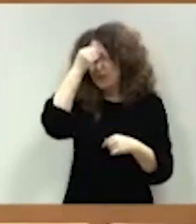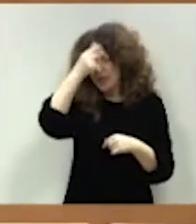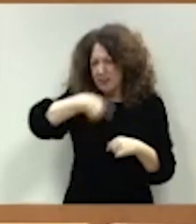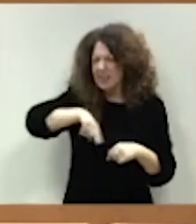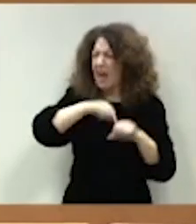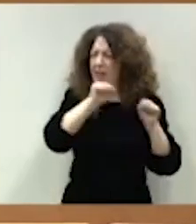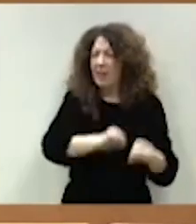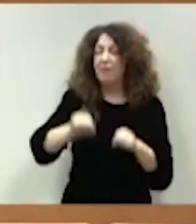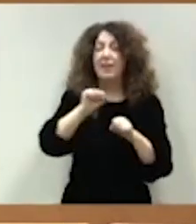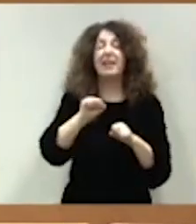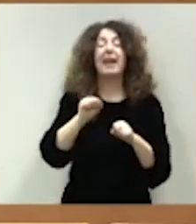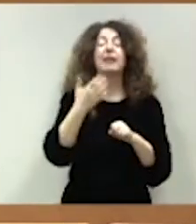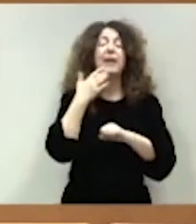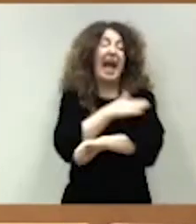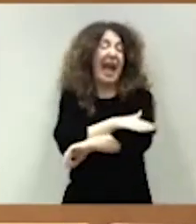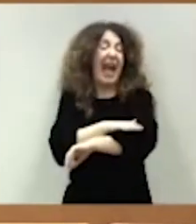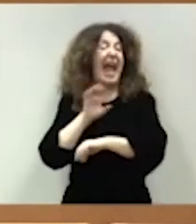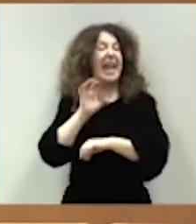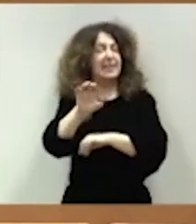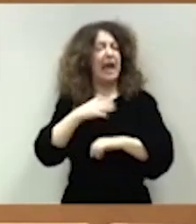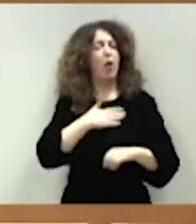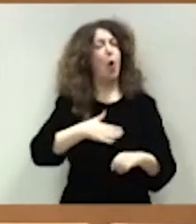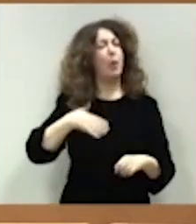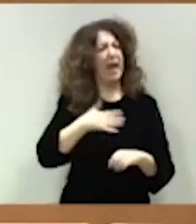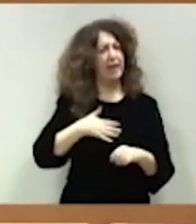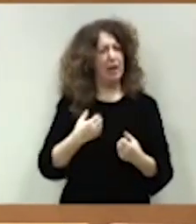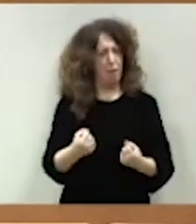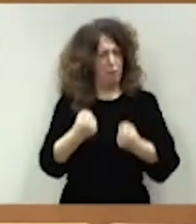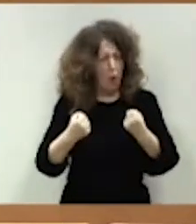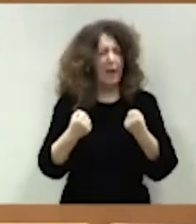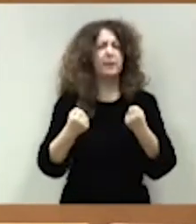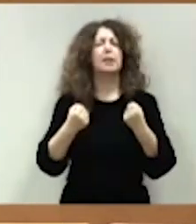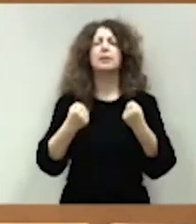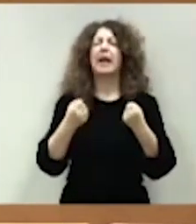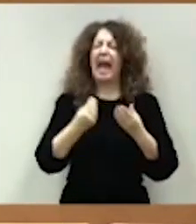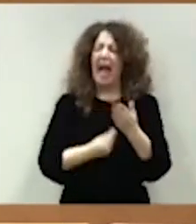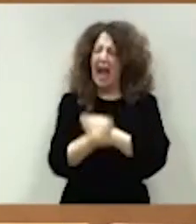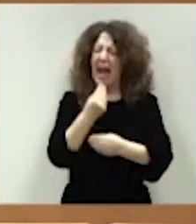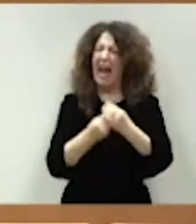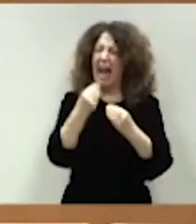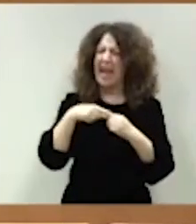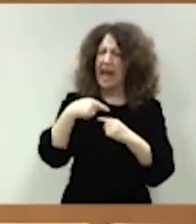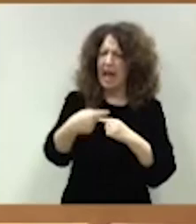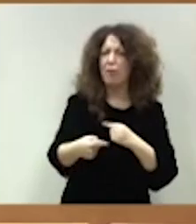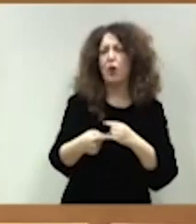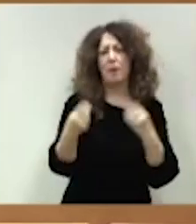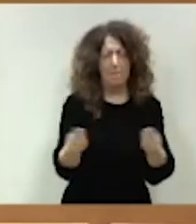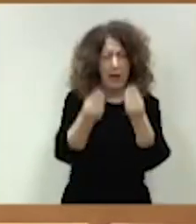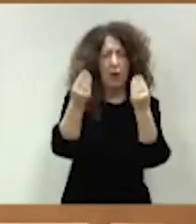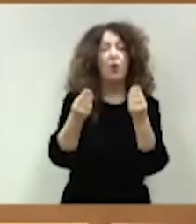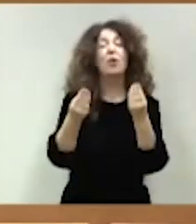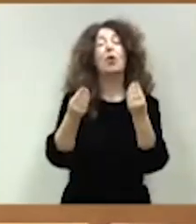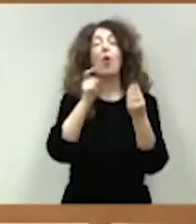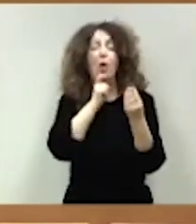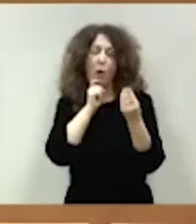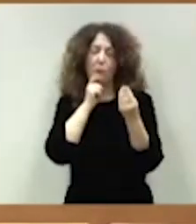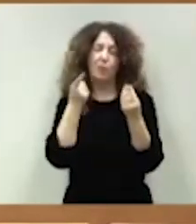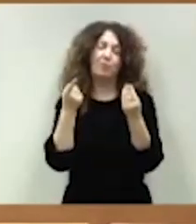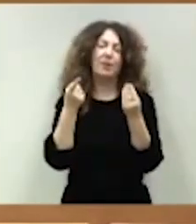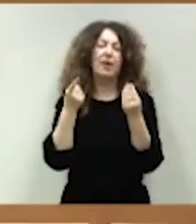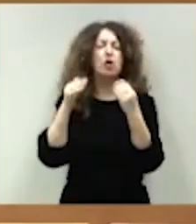hacerlo fuerte para las siguientes generaciones es garantizar su sostenibilidad en el medio plazo. Por ello,